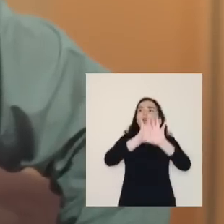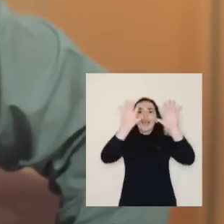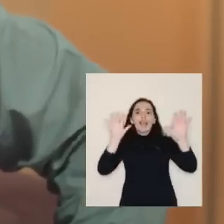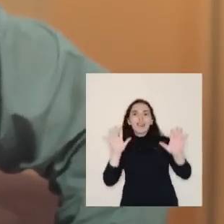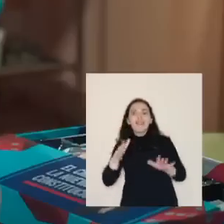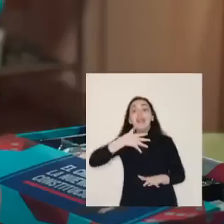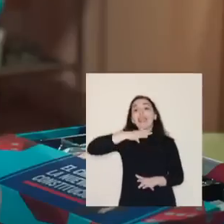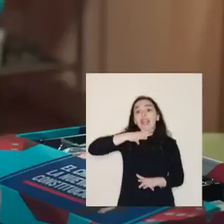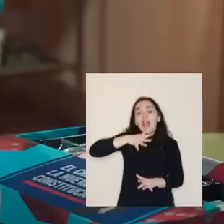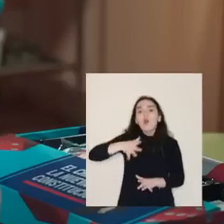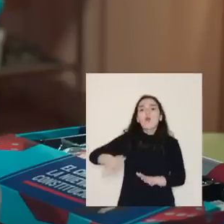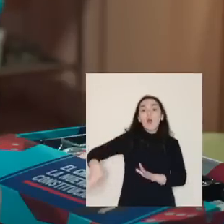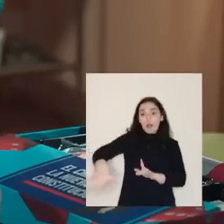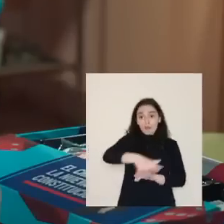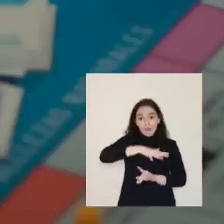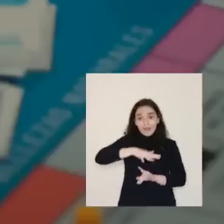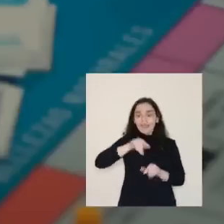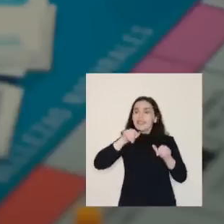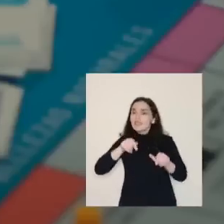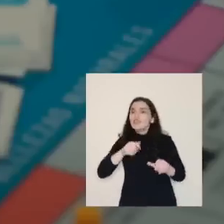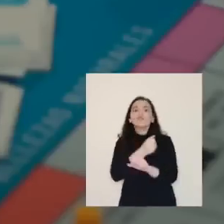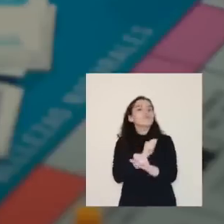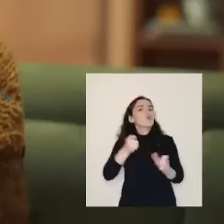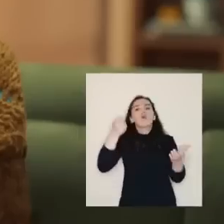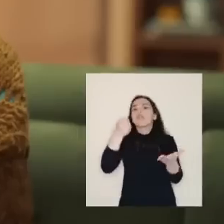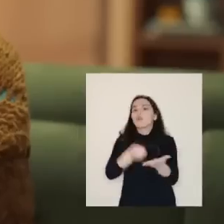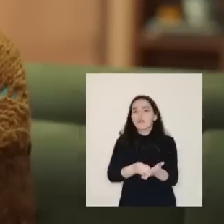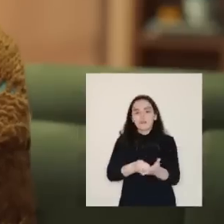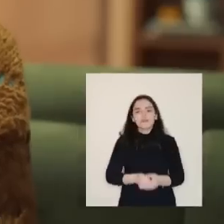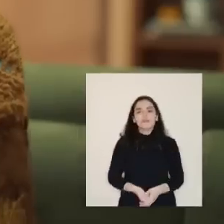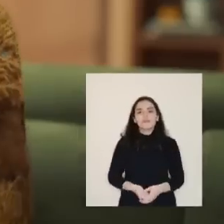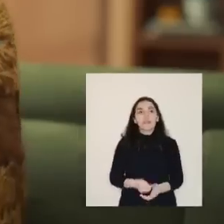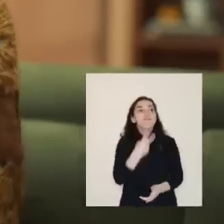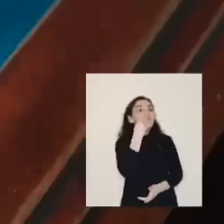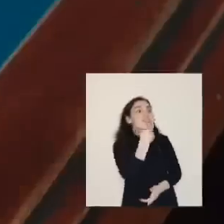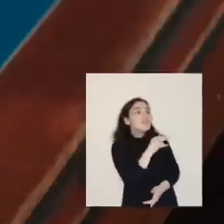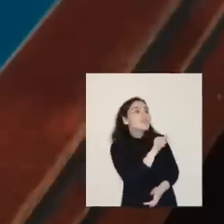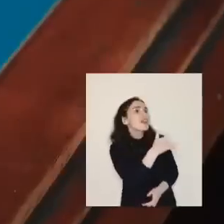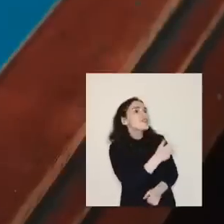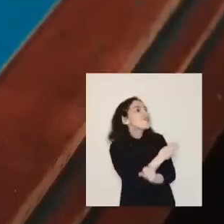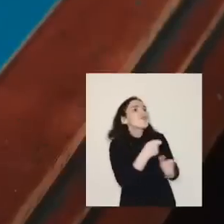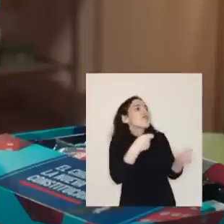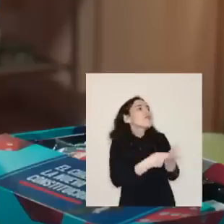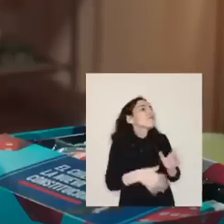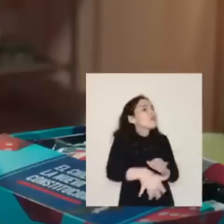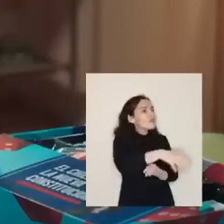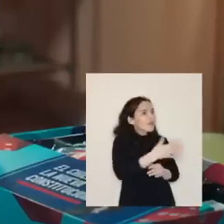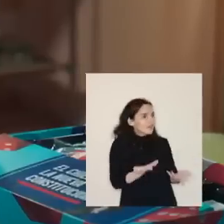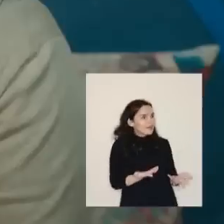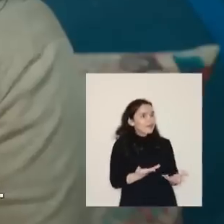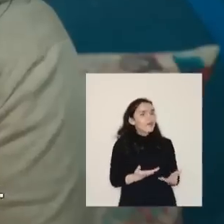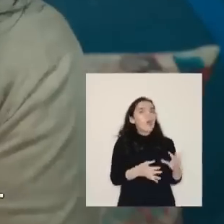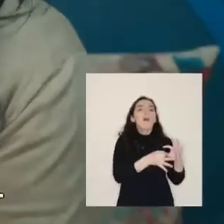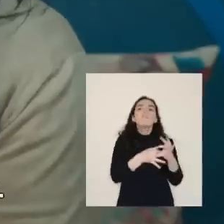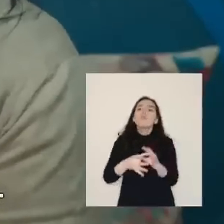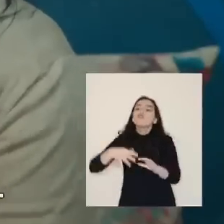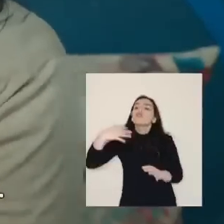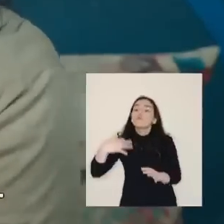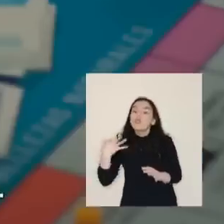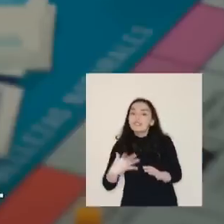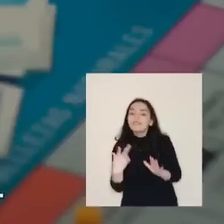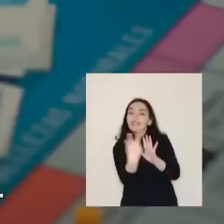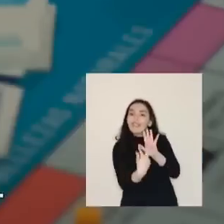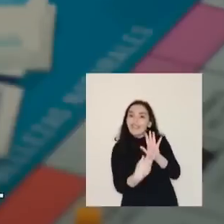aire, el agua o una playa, no puede ser comprado. Viste, Yaya, no te puedes comprar la playa. Por eso es